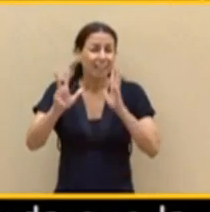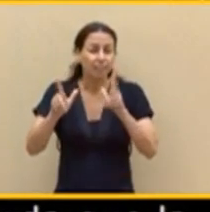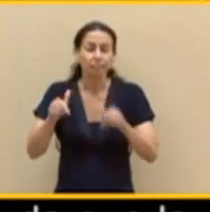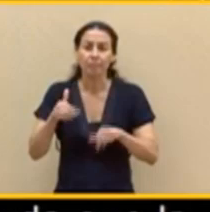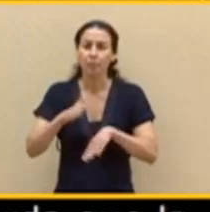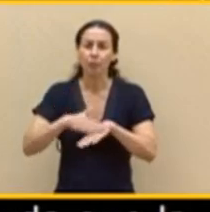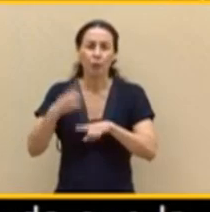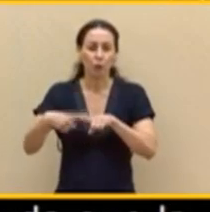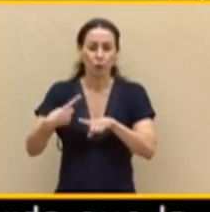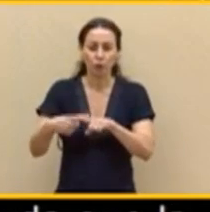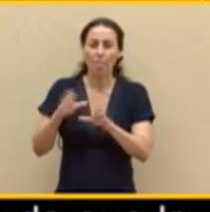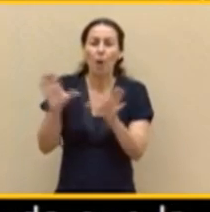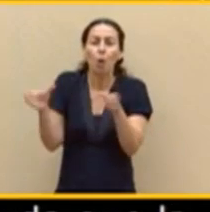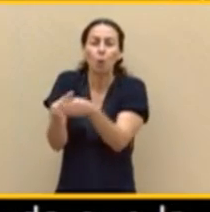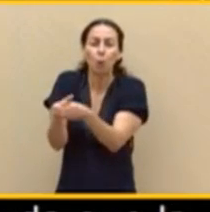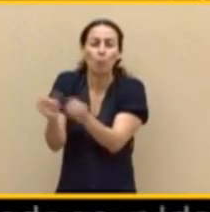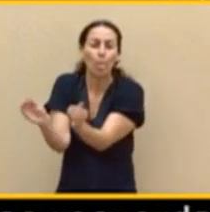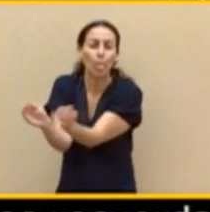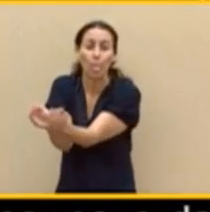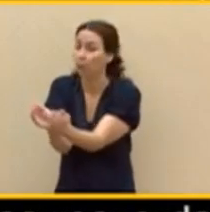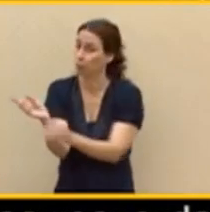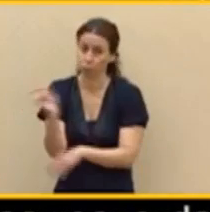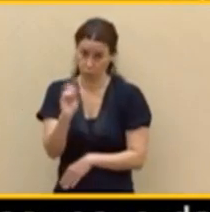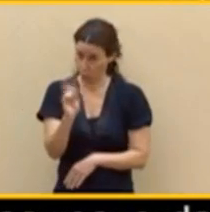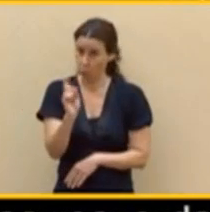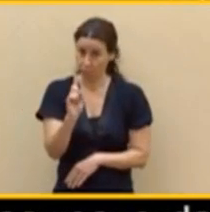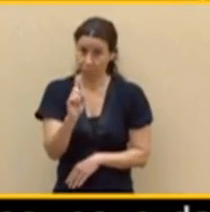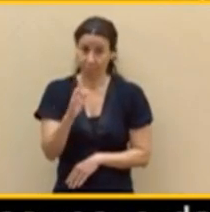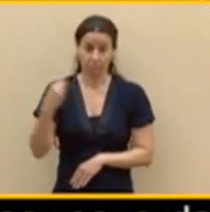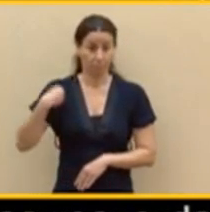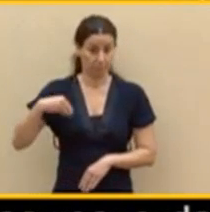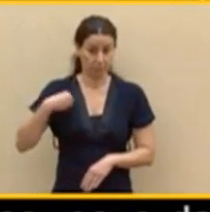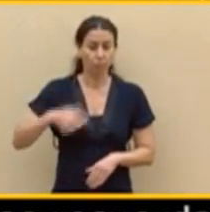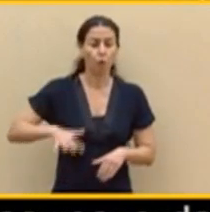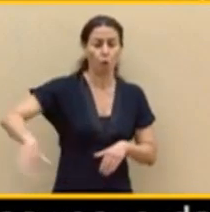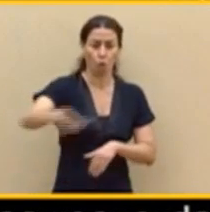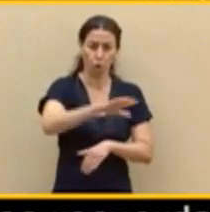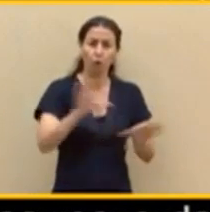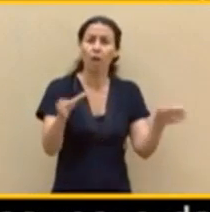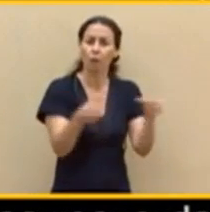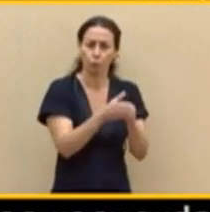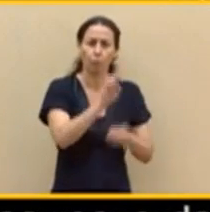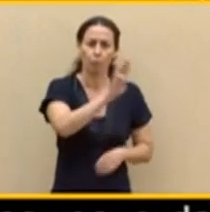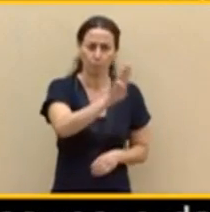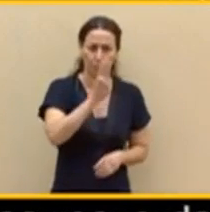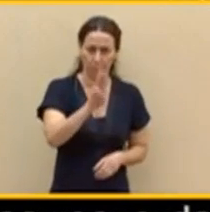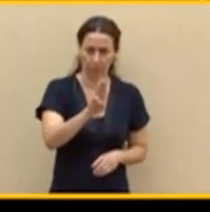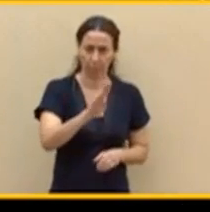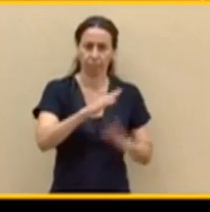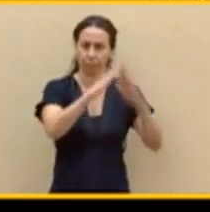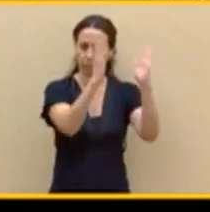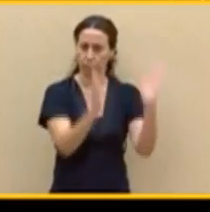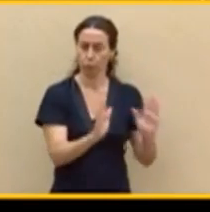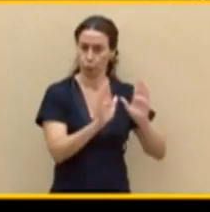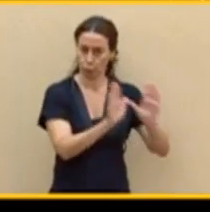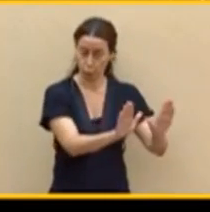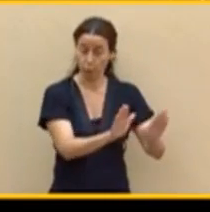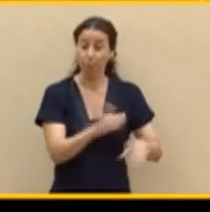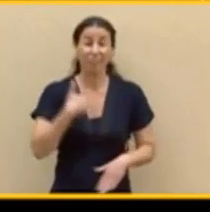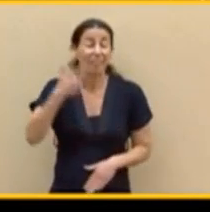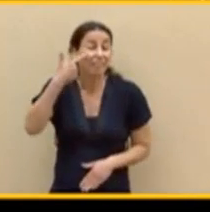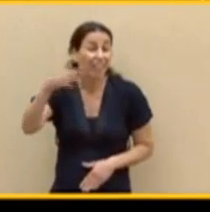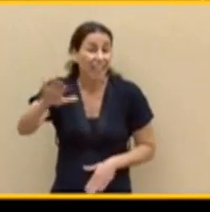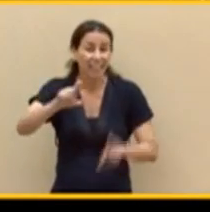que la corrupción tiene sede, señorías. Genova 13. Fíjense, los empresarios de los sobrecostes